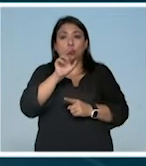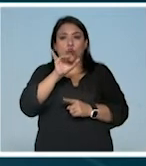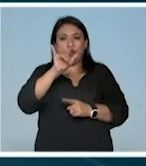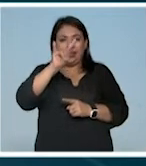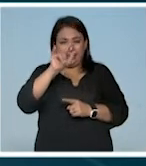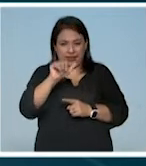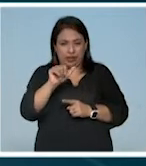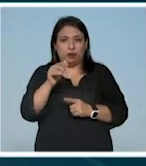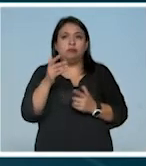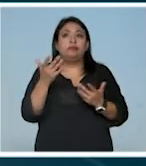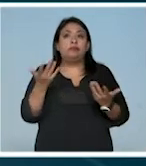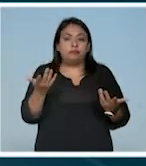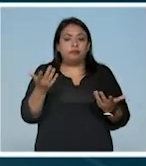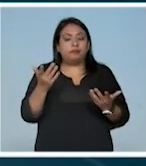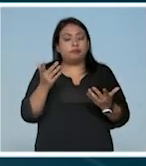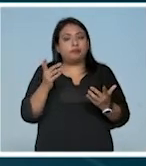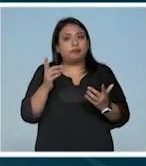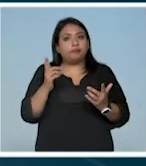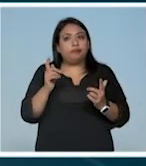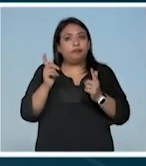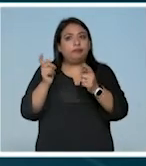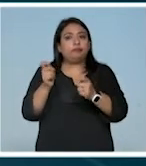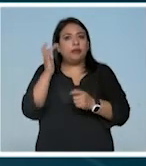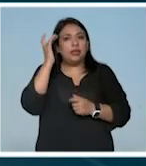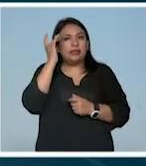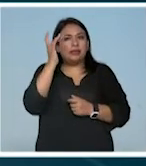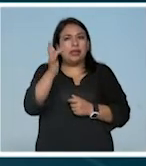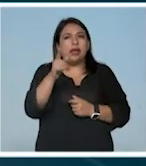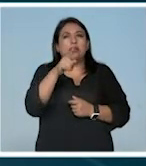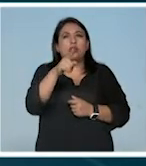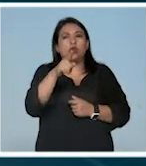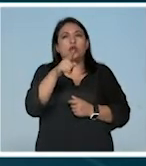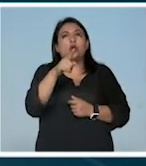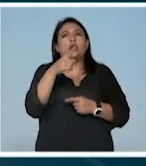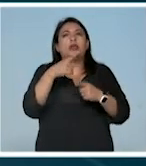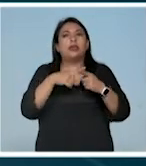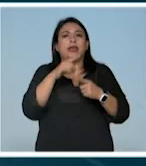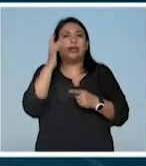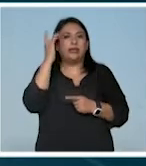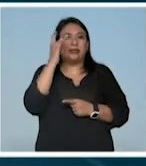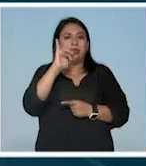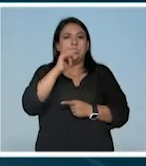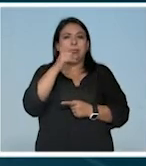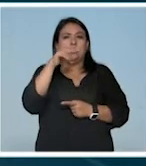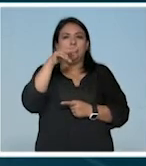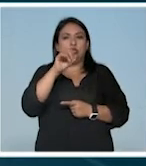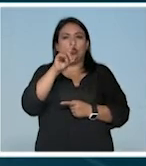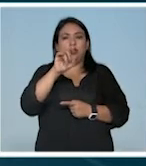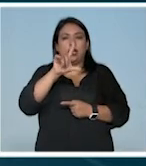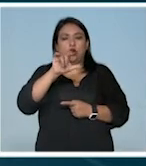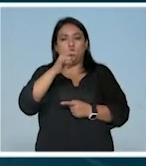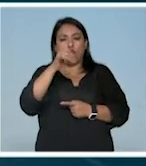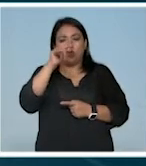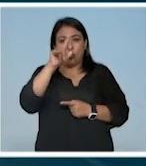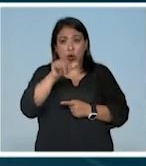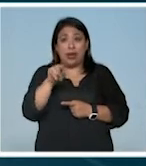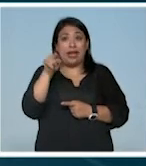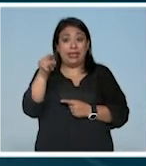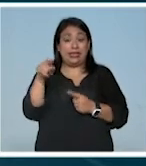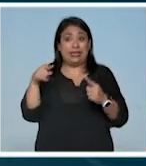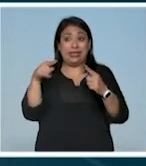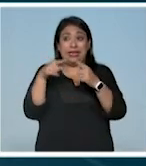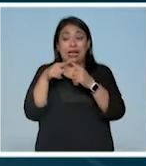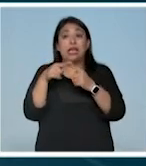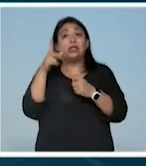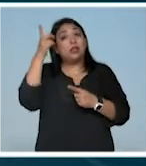que está encomendada al santo patrono San Ignacio de Loyola. Esta iglesia